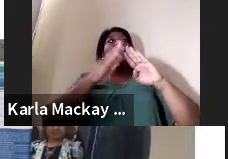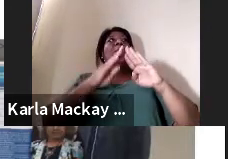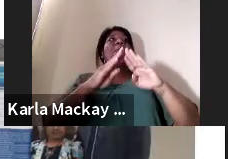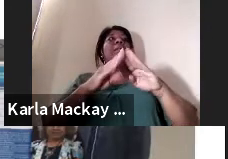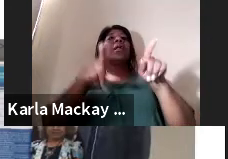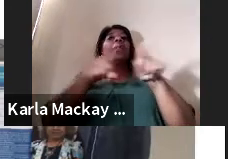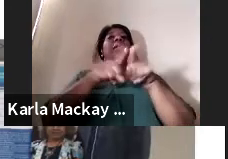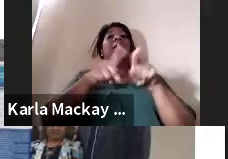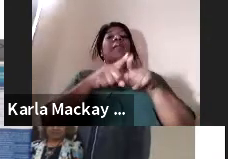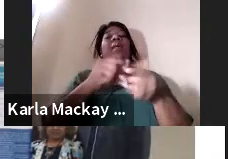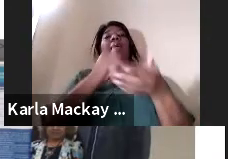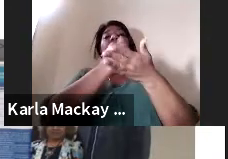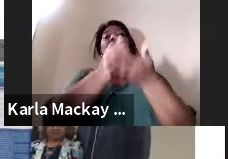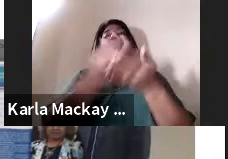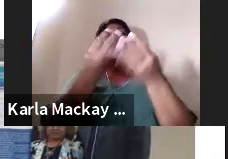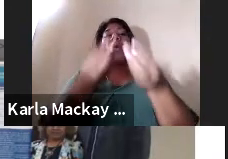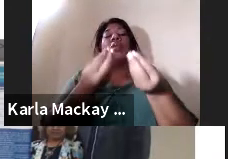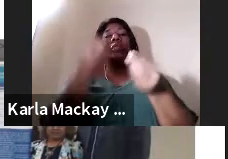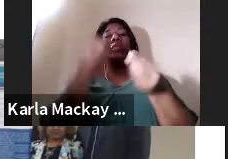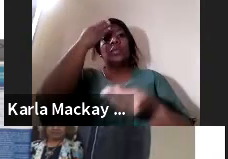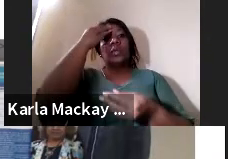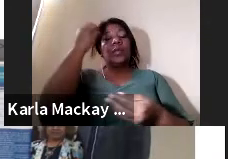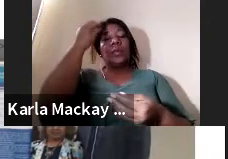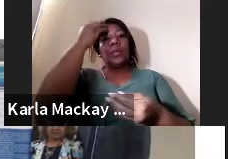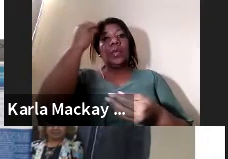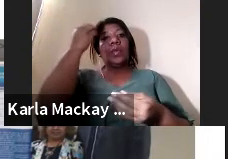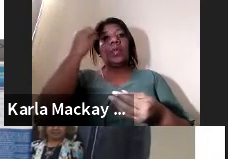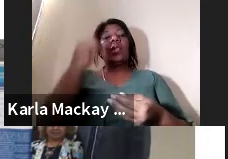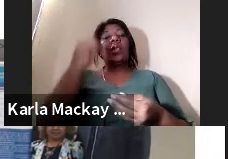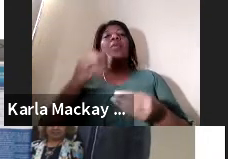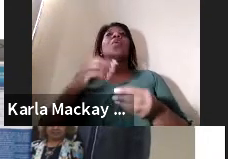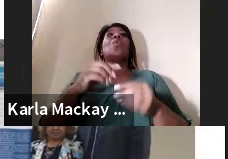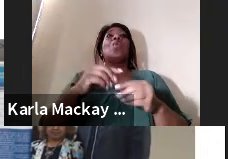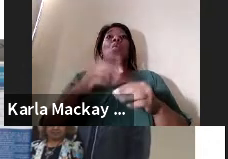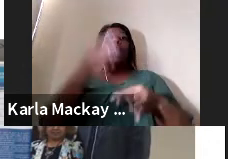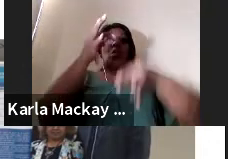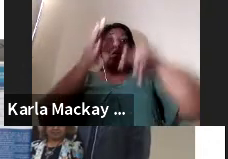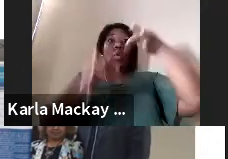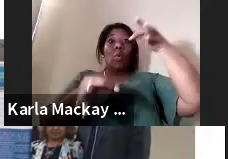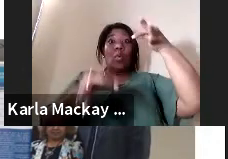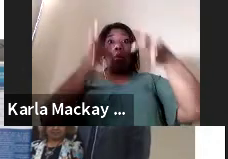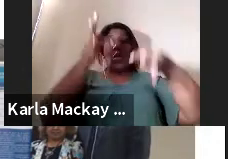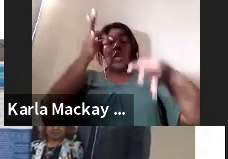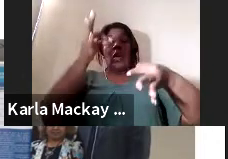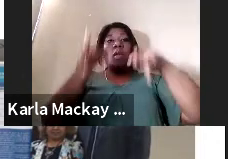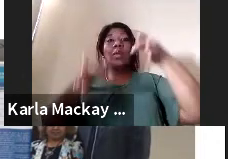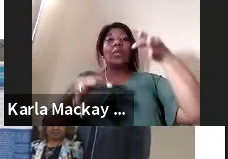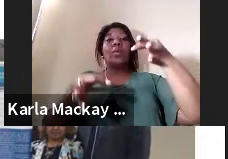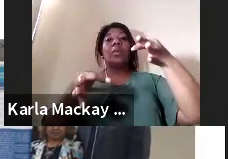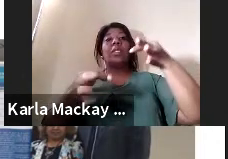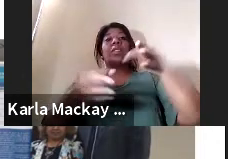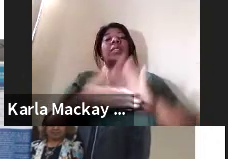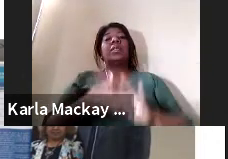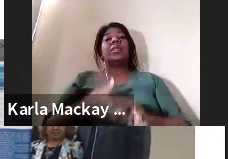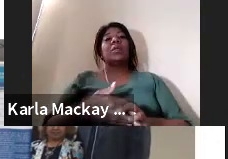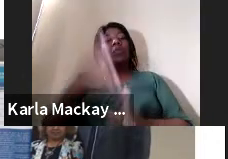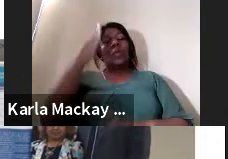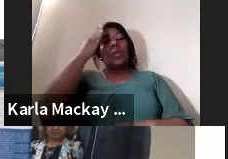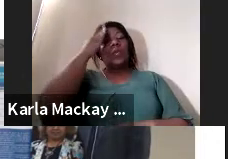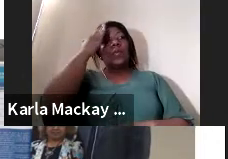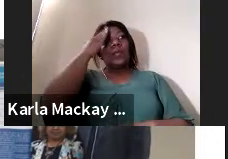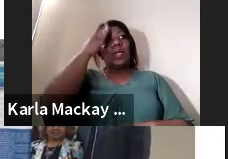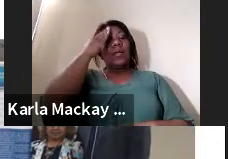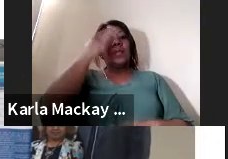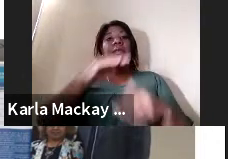investigadores en el caso del sector público con el órgano judicial en donde con las capacitaciones que hemos